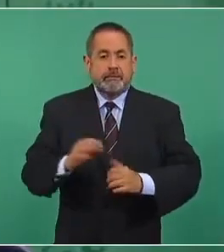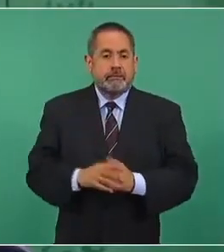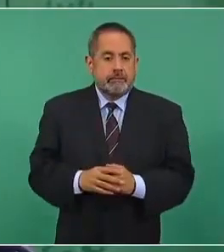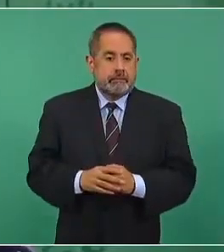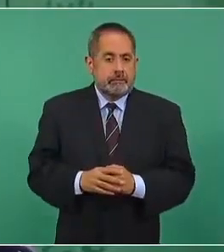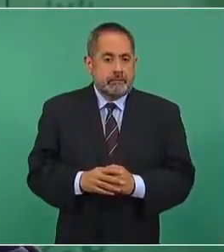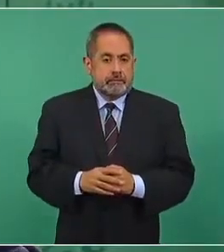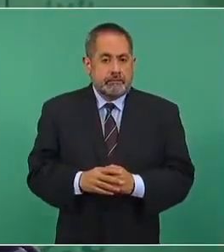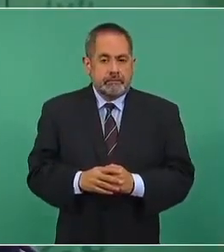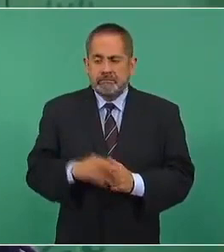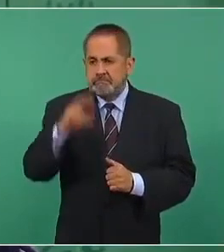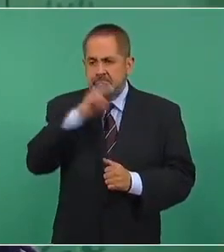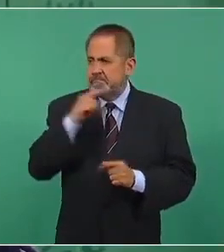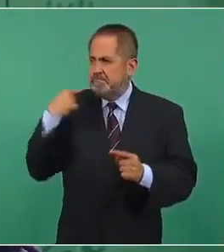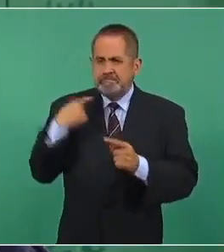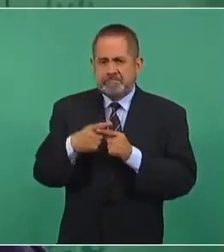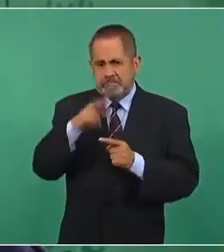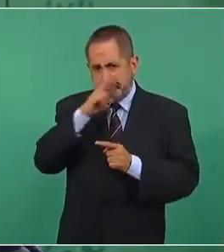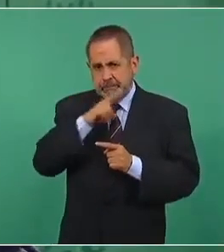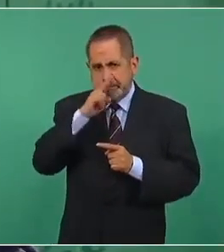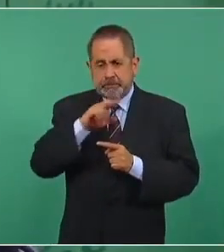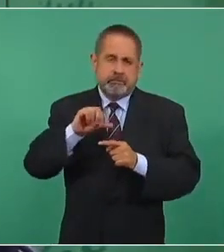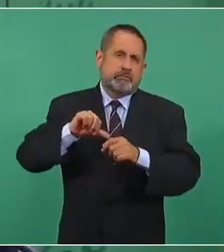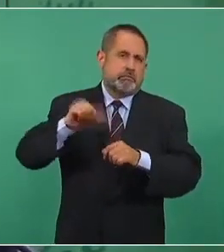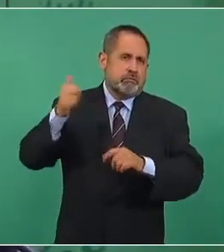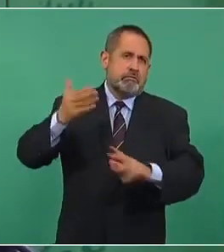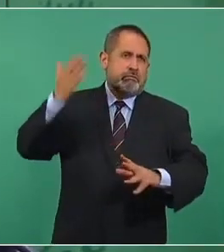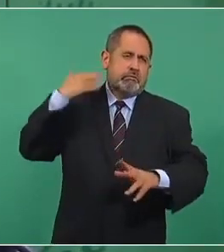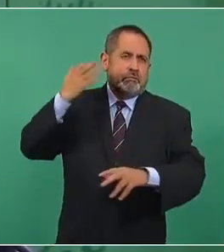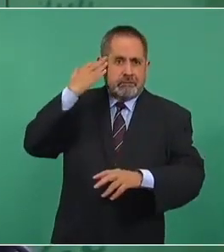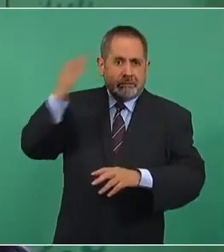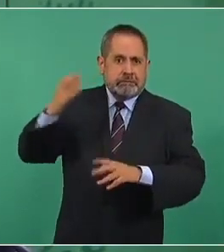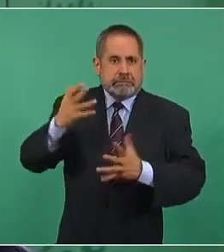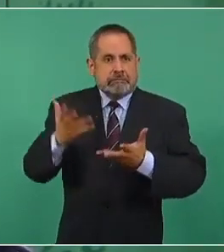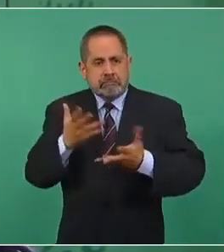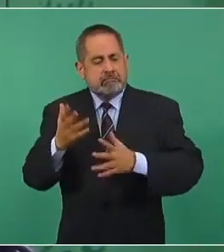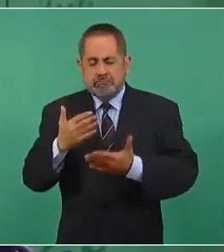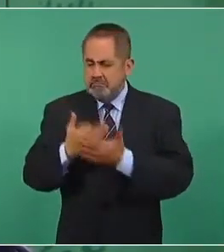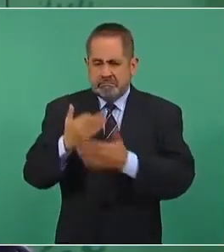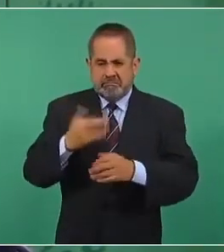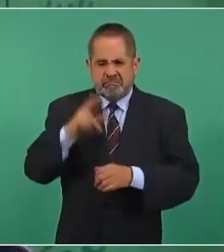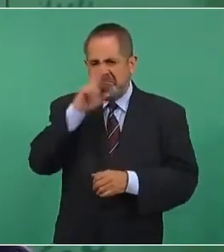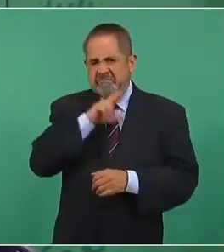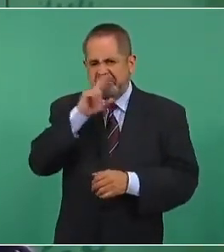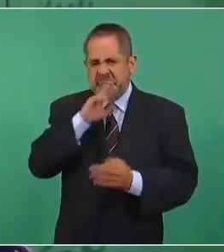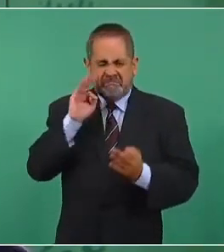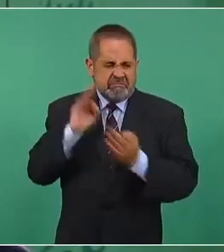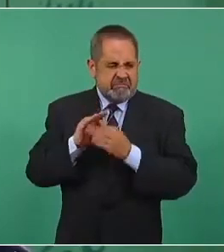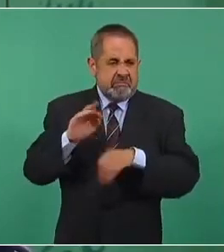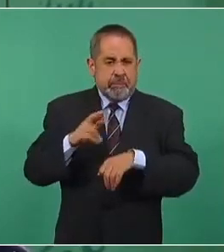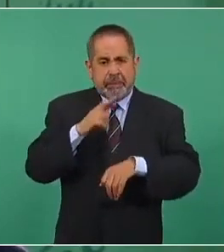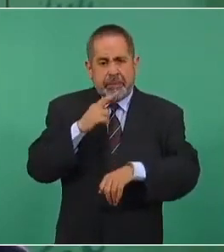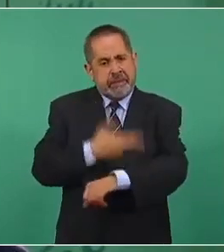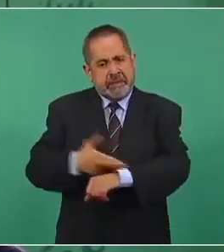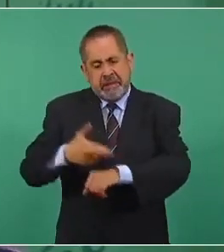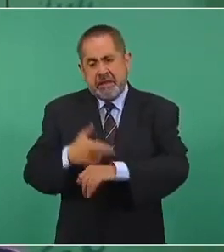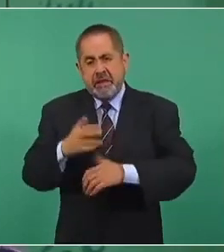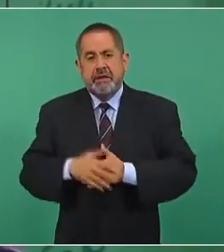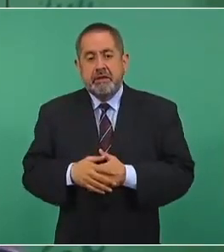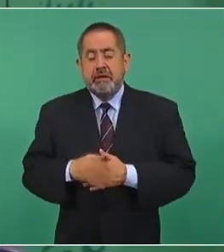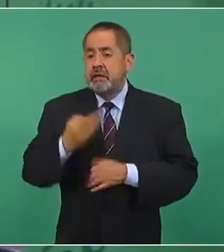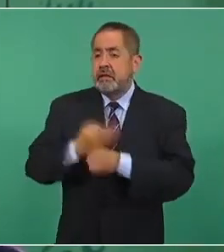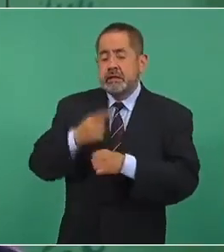en menos tiempo que otras crisis. Y el pronóstico de que vamos a